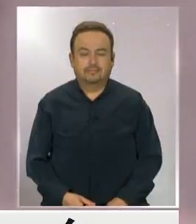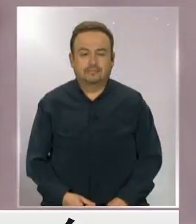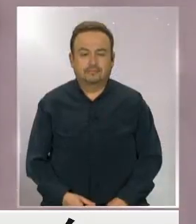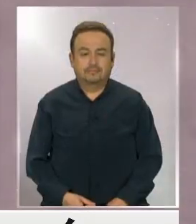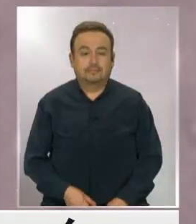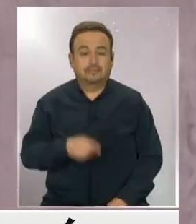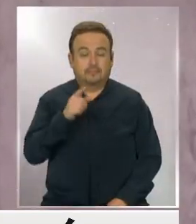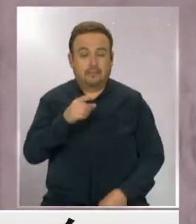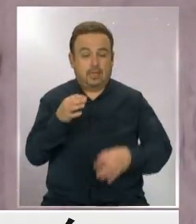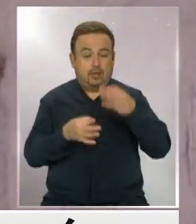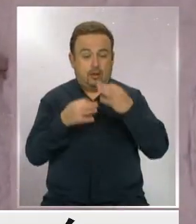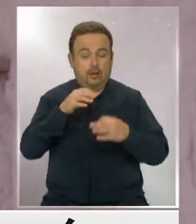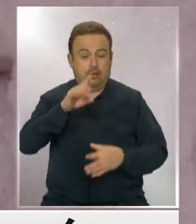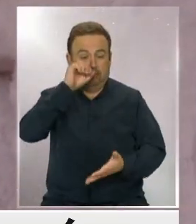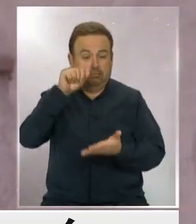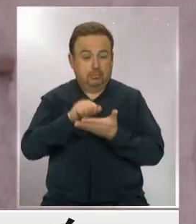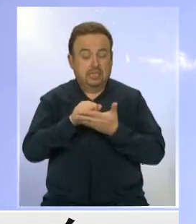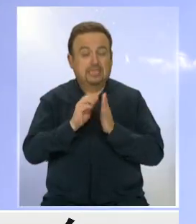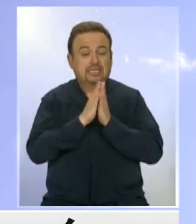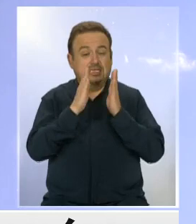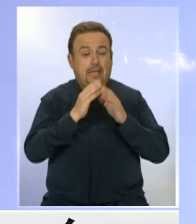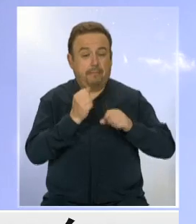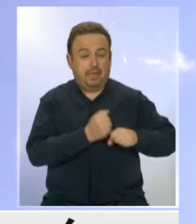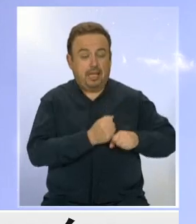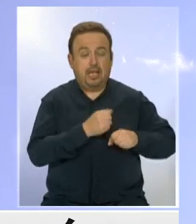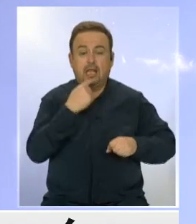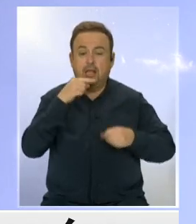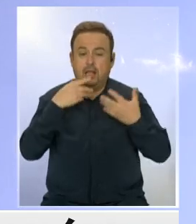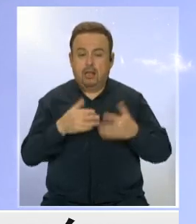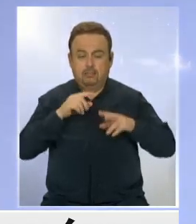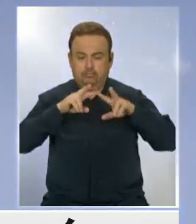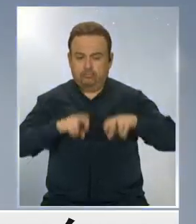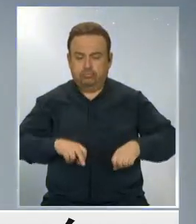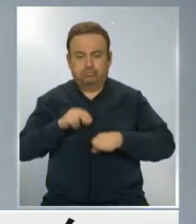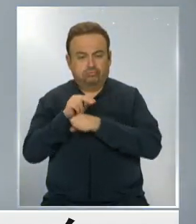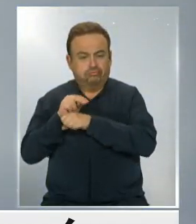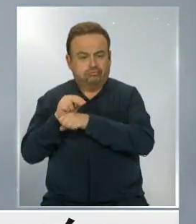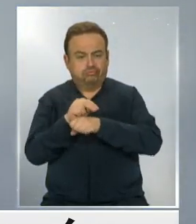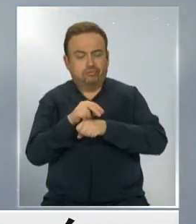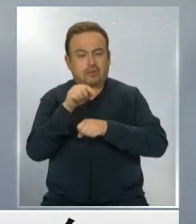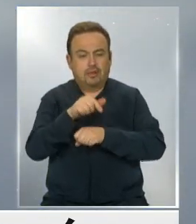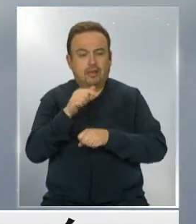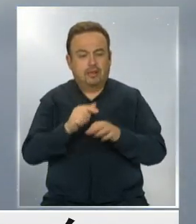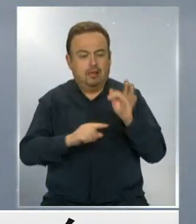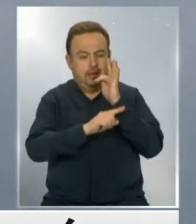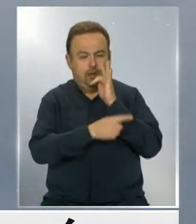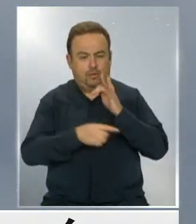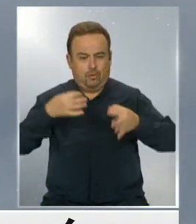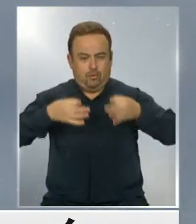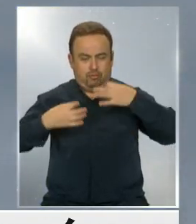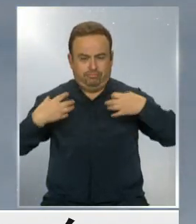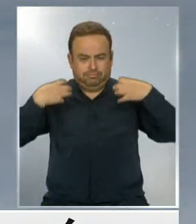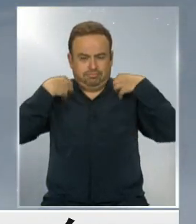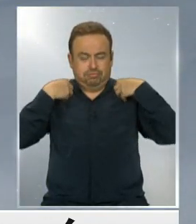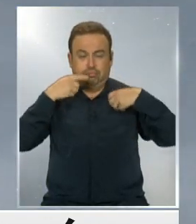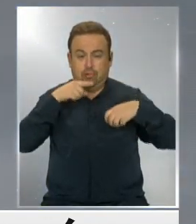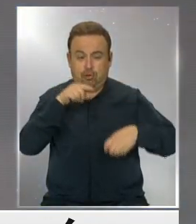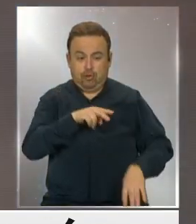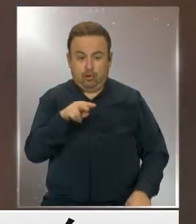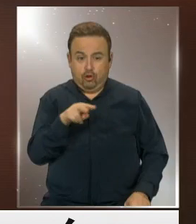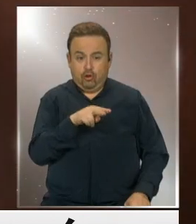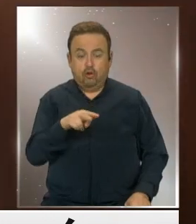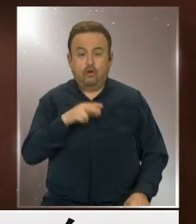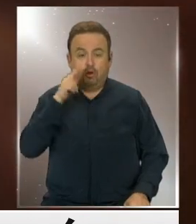En la Corte de Apelaciones de San Miguel hay una investigación administrativa a cargo de un fiscal judicial que determinó que los dos